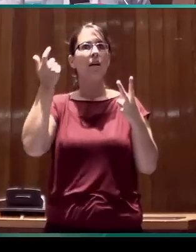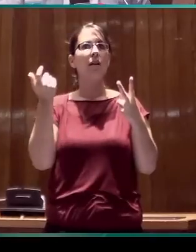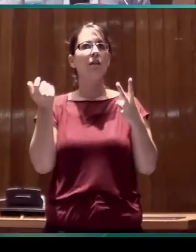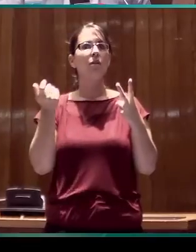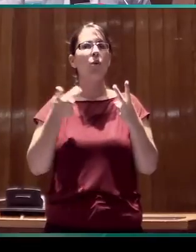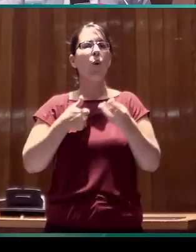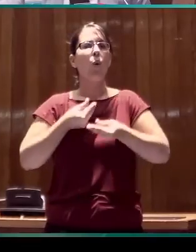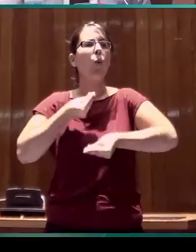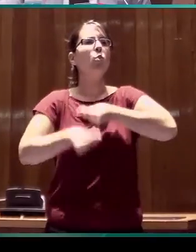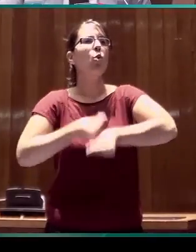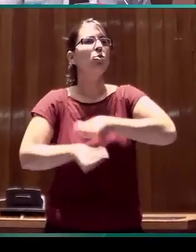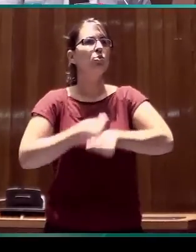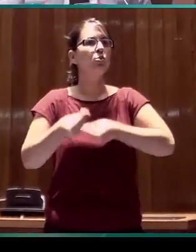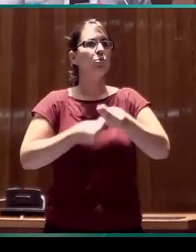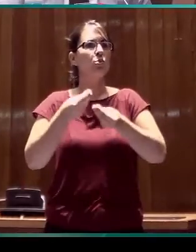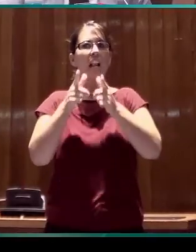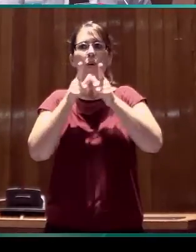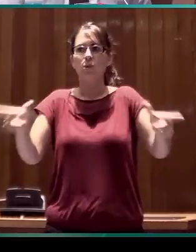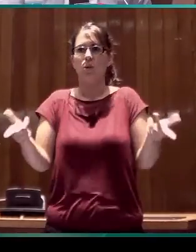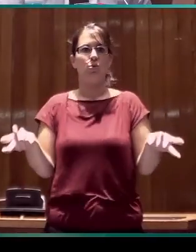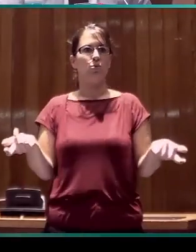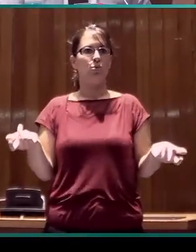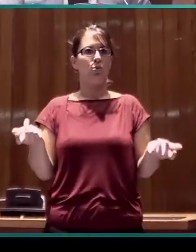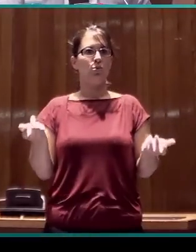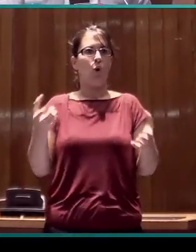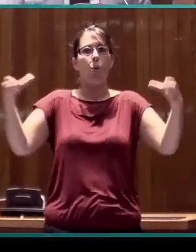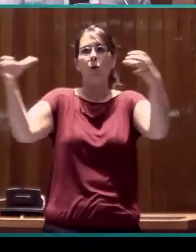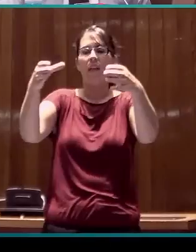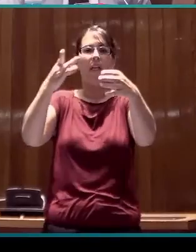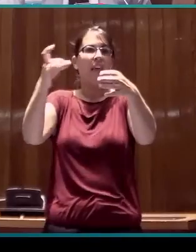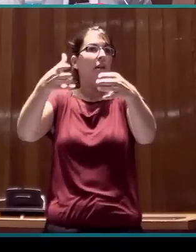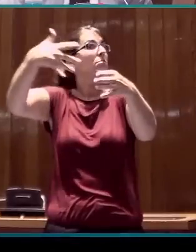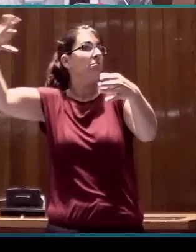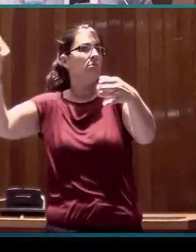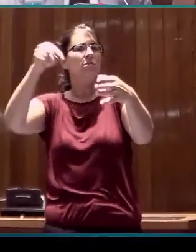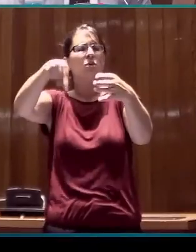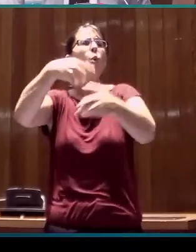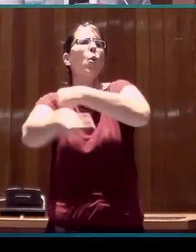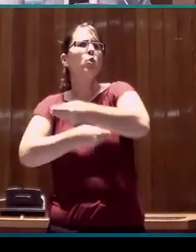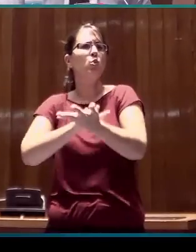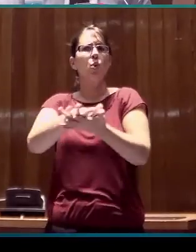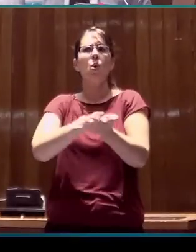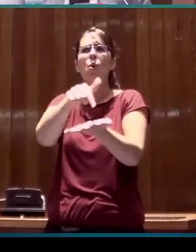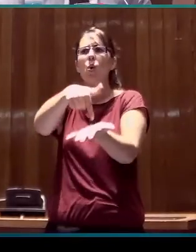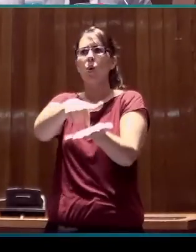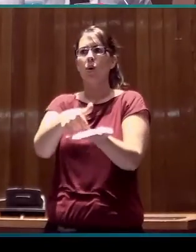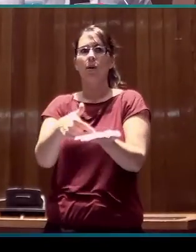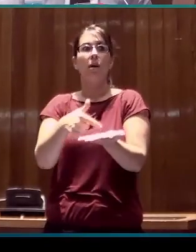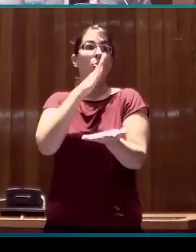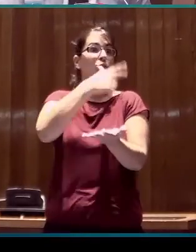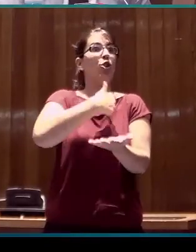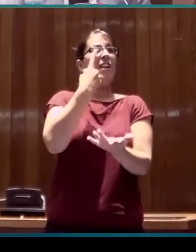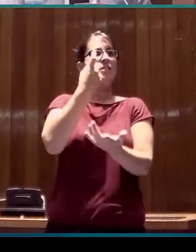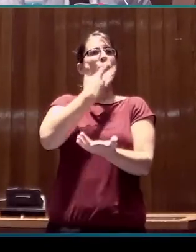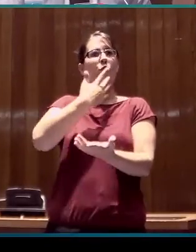lingüísticos que tiene la comunidad en este momento determinado. Por lo tanto, queremos saber cuál es el estado de la comunidad de usuarios